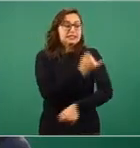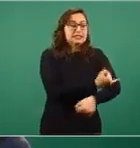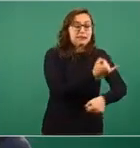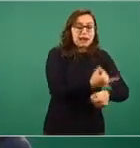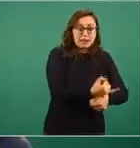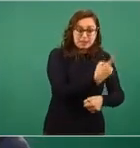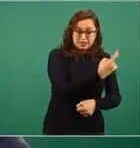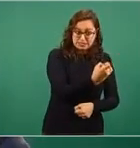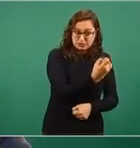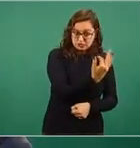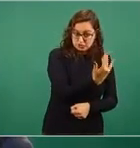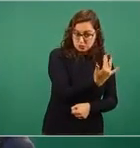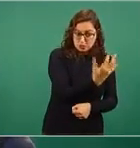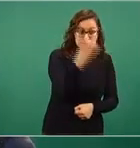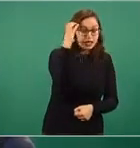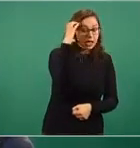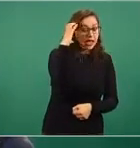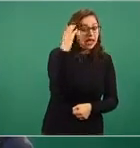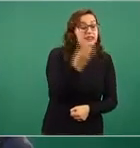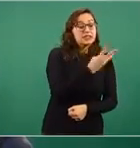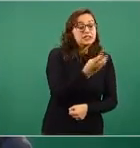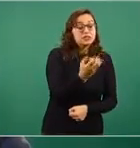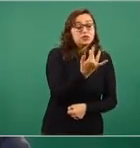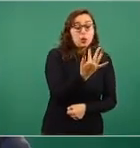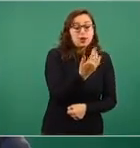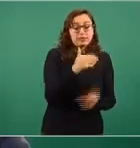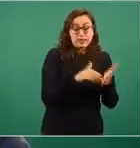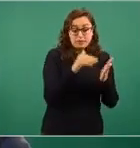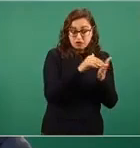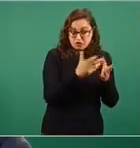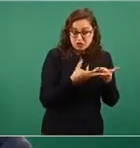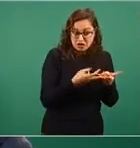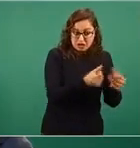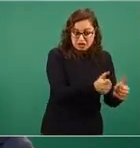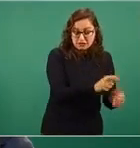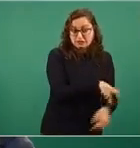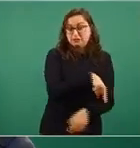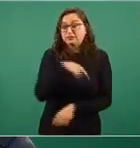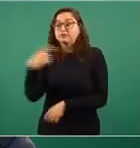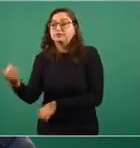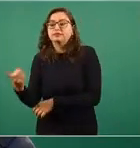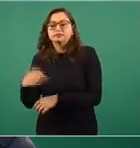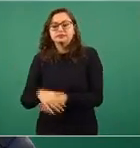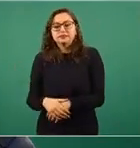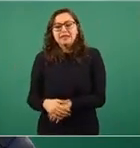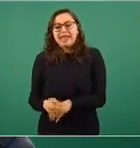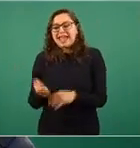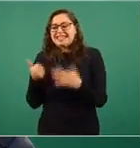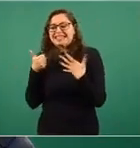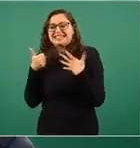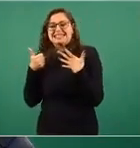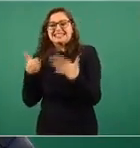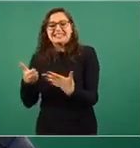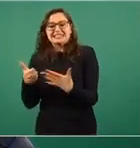El de Iztapalapa, 350 millones, este va a costar seis mil millones de pesos.